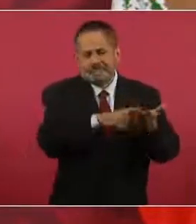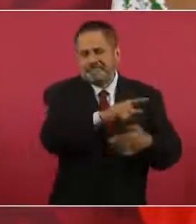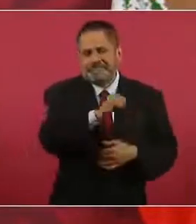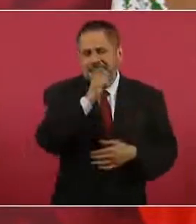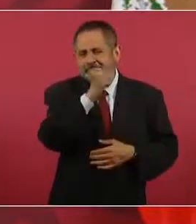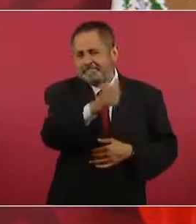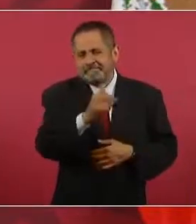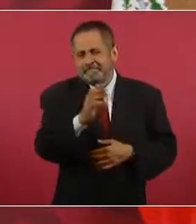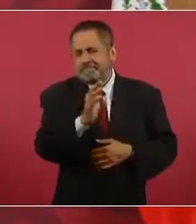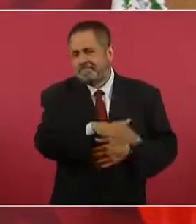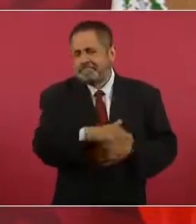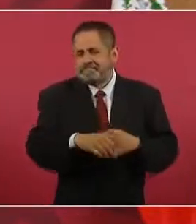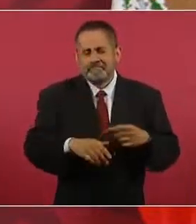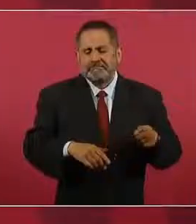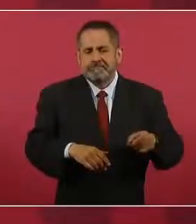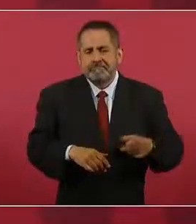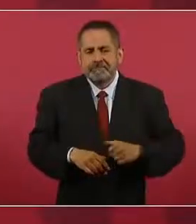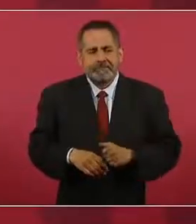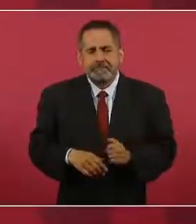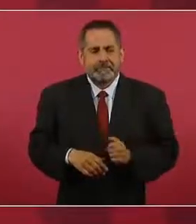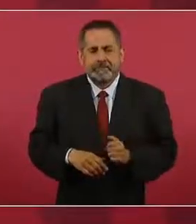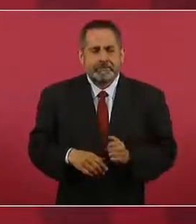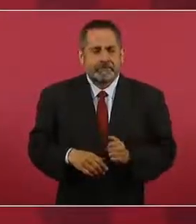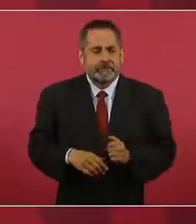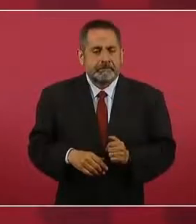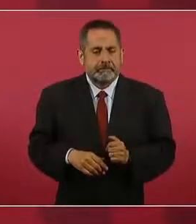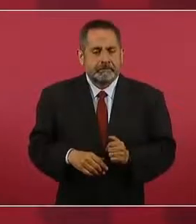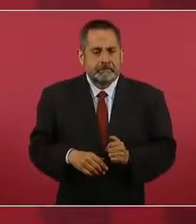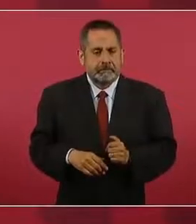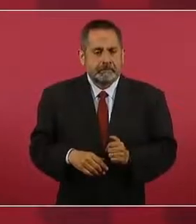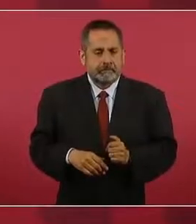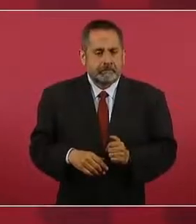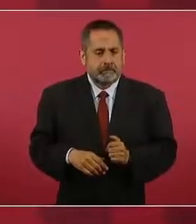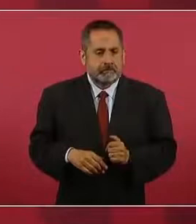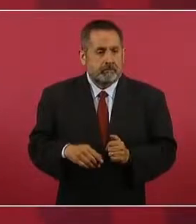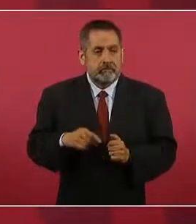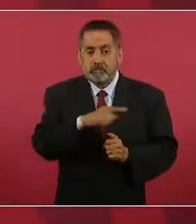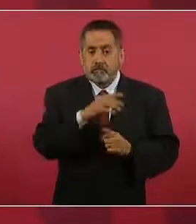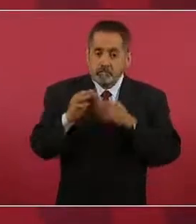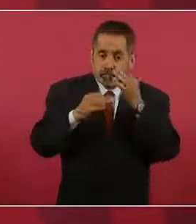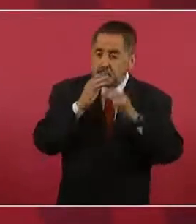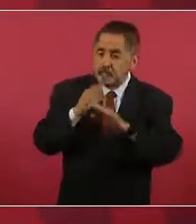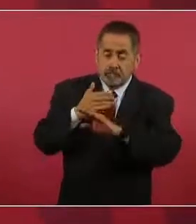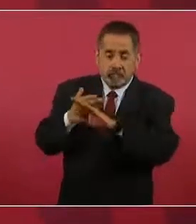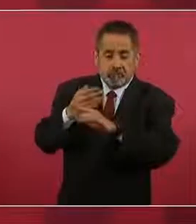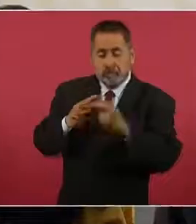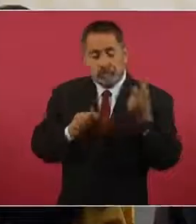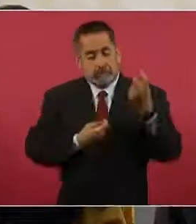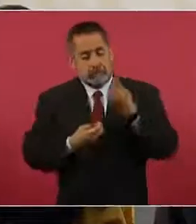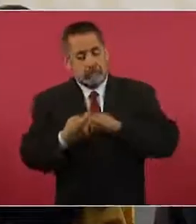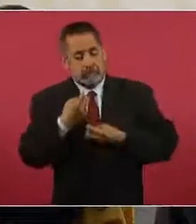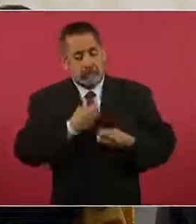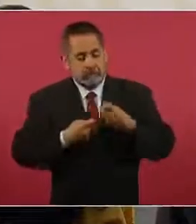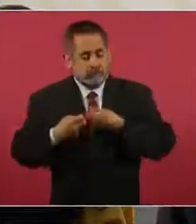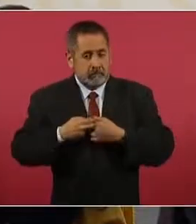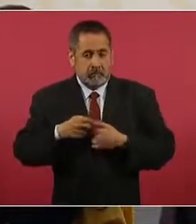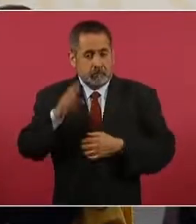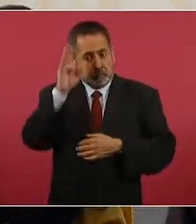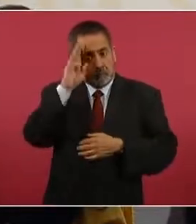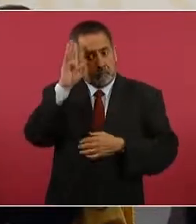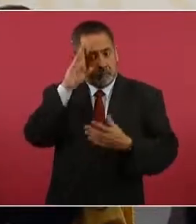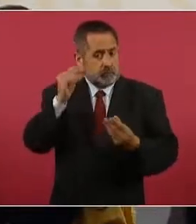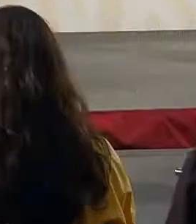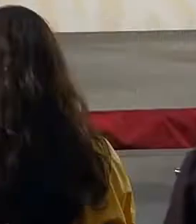de que hay una campaña en contra de nosotros como nunca. Mira,